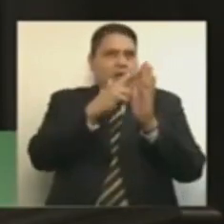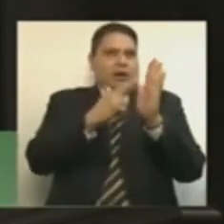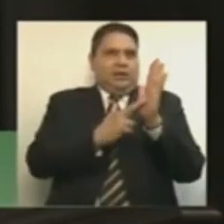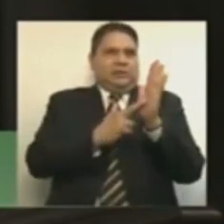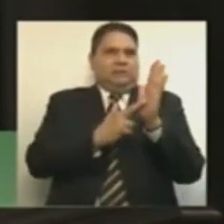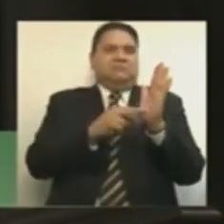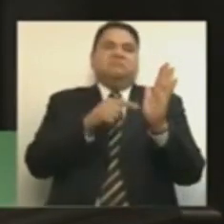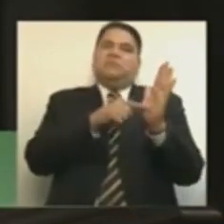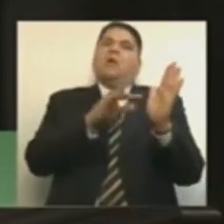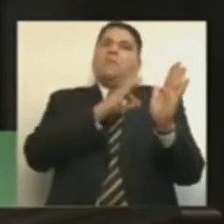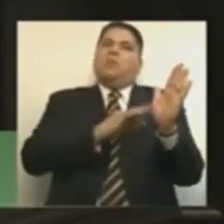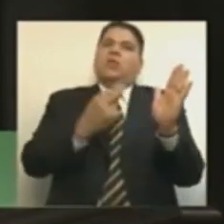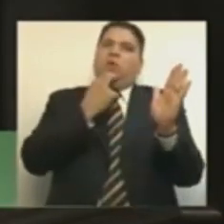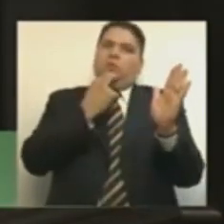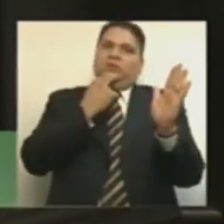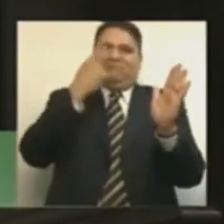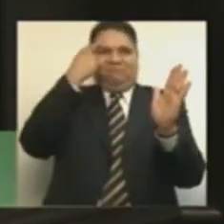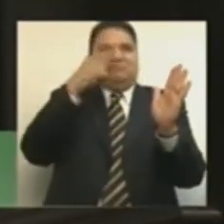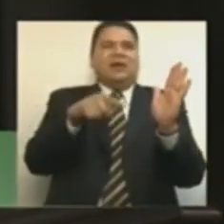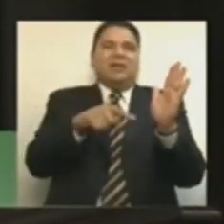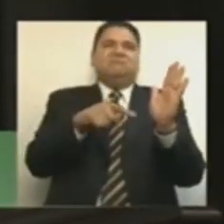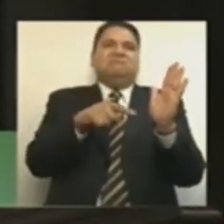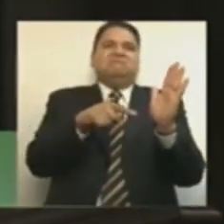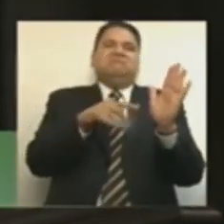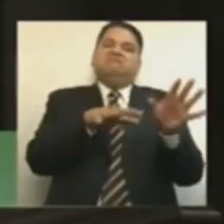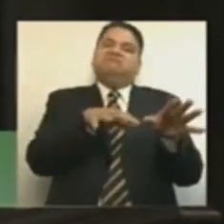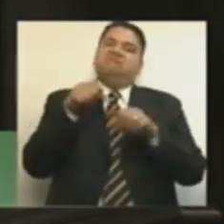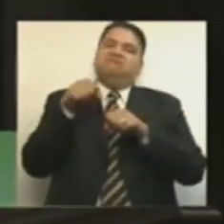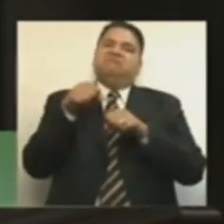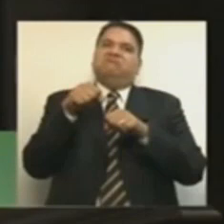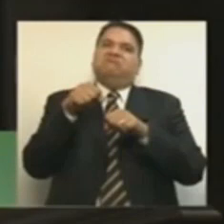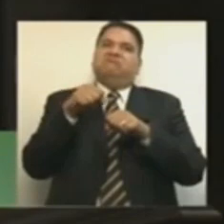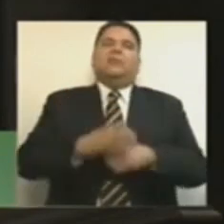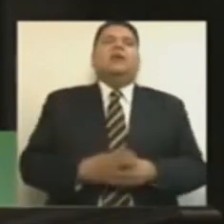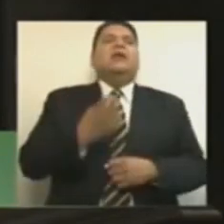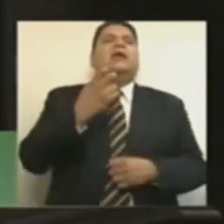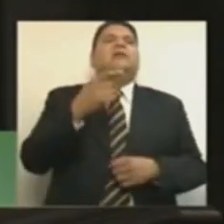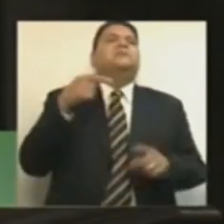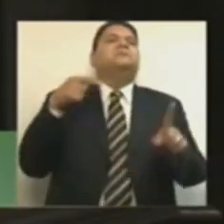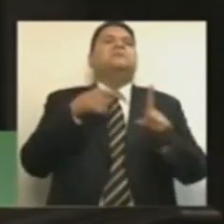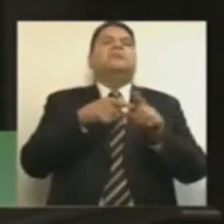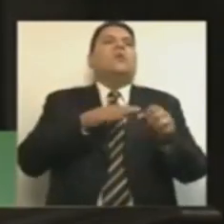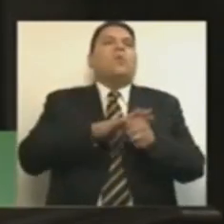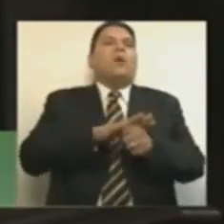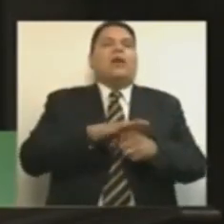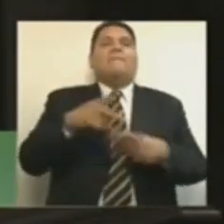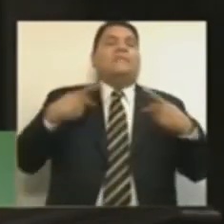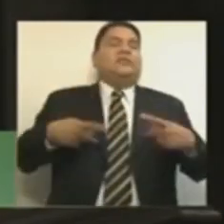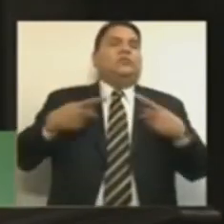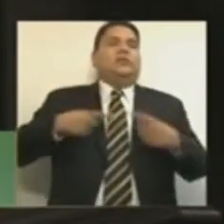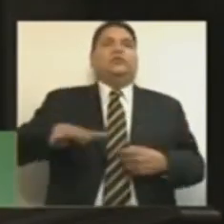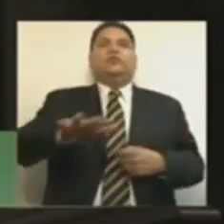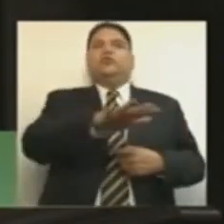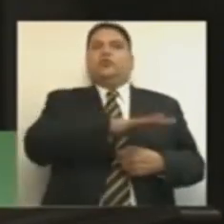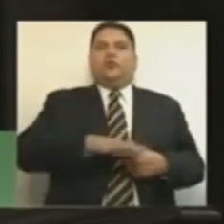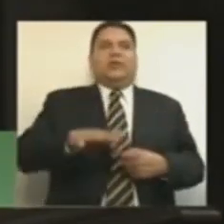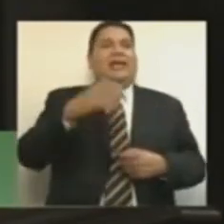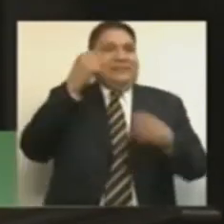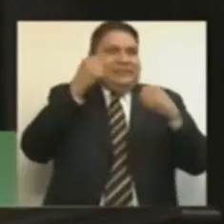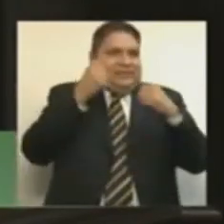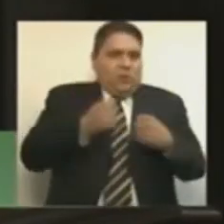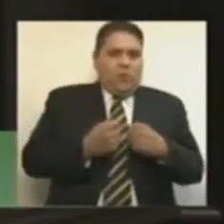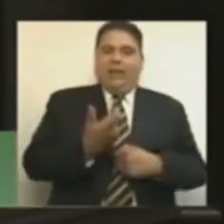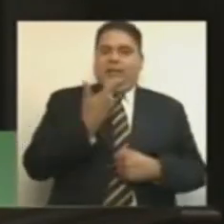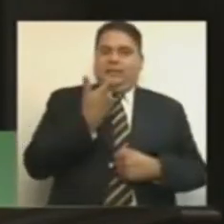un mal uso de los recursos. En conclusión, queremos que la ciudadanía tenga la certeza de que cada peso que se